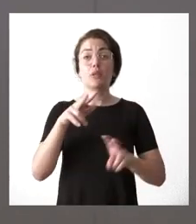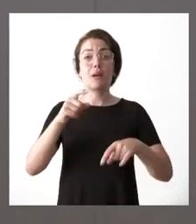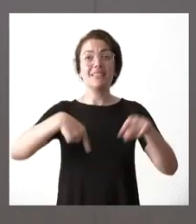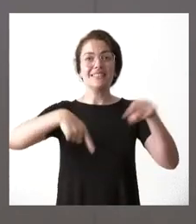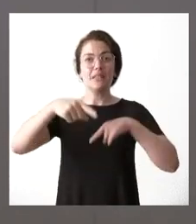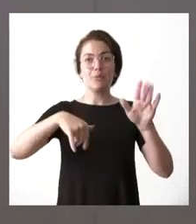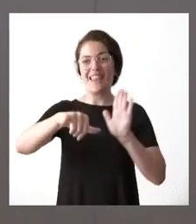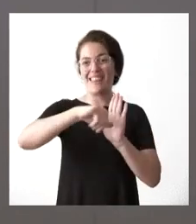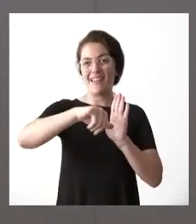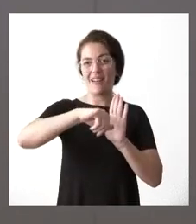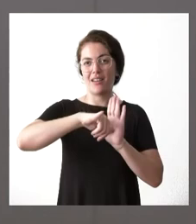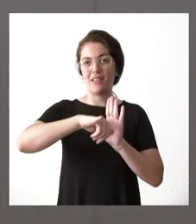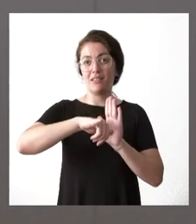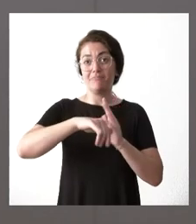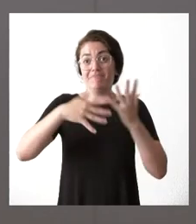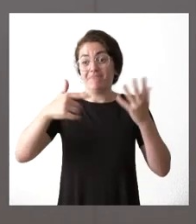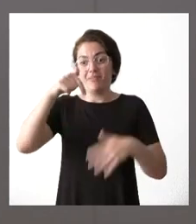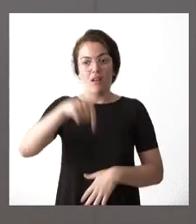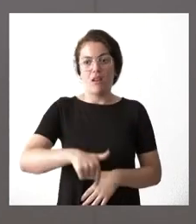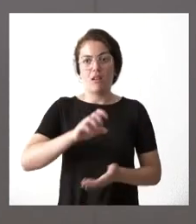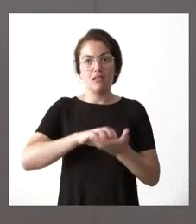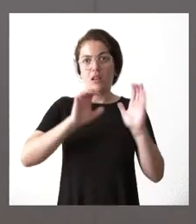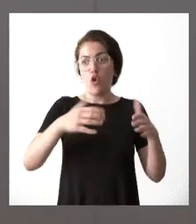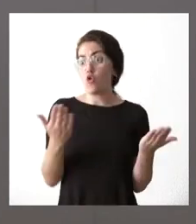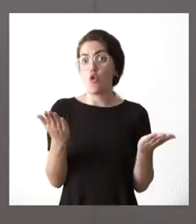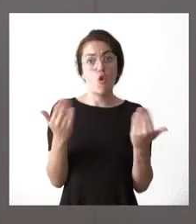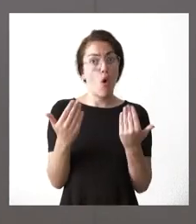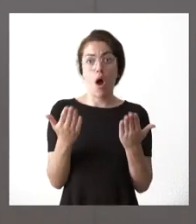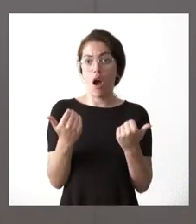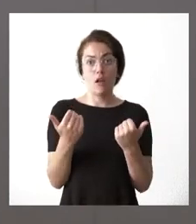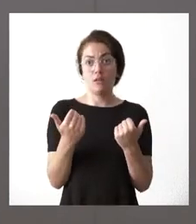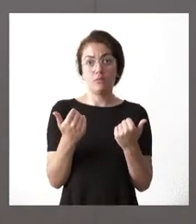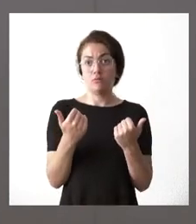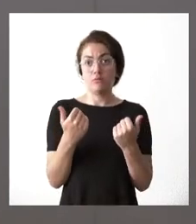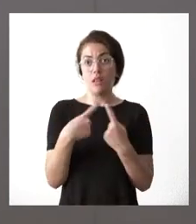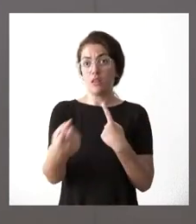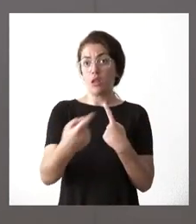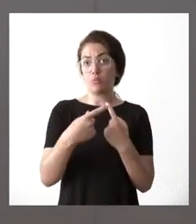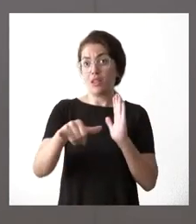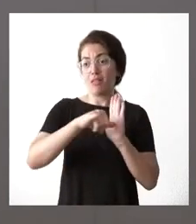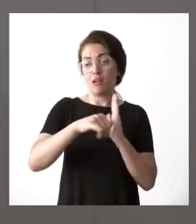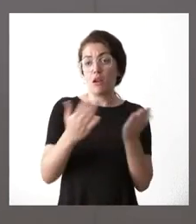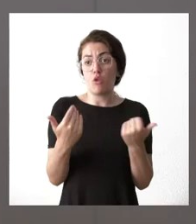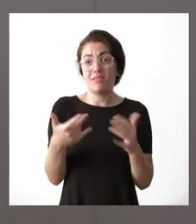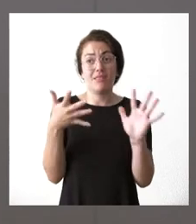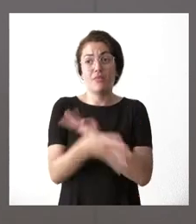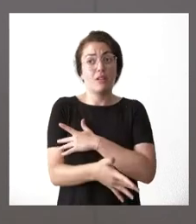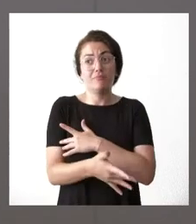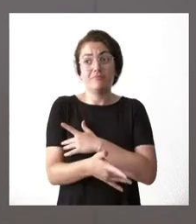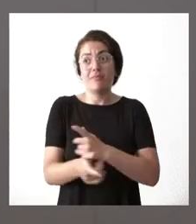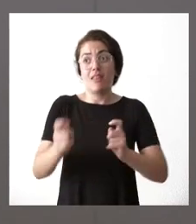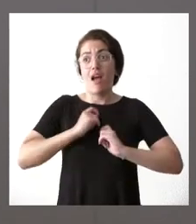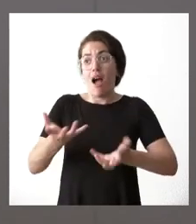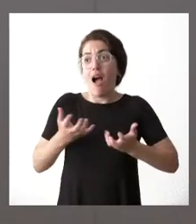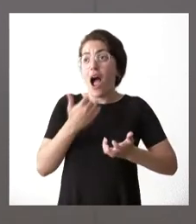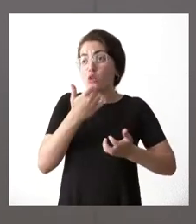pues resulta que en Castilla y León no hay ese transporte de ferrocarril por cercanías y no nos podemos ver beneficiados como las comunidades que sí lo tienen